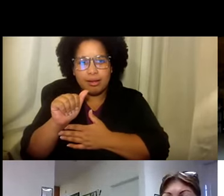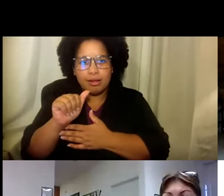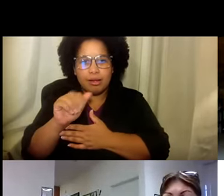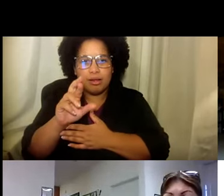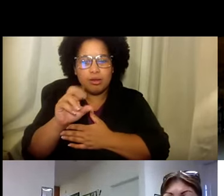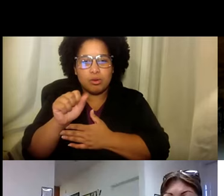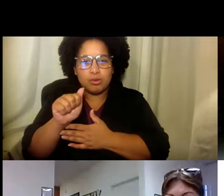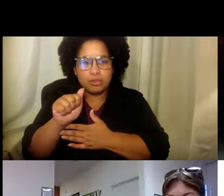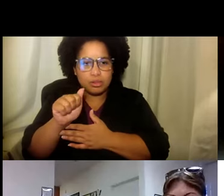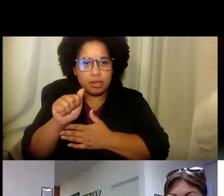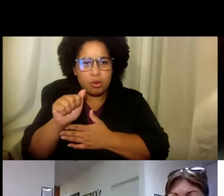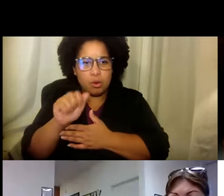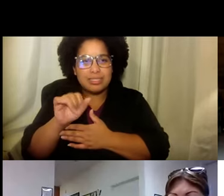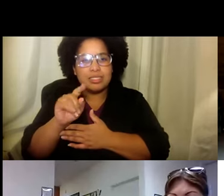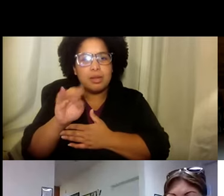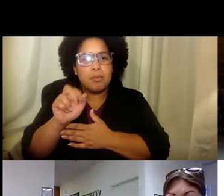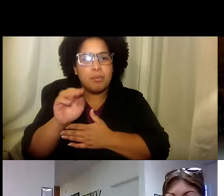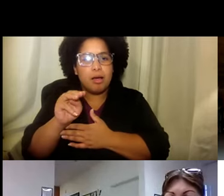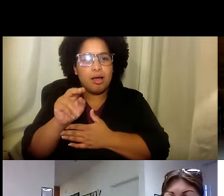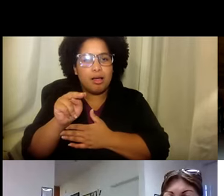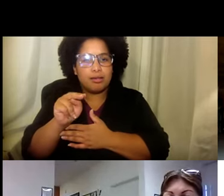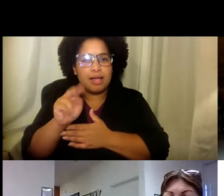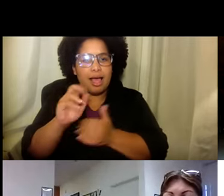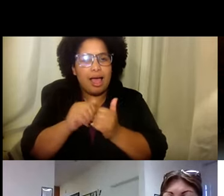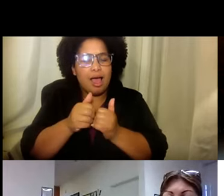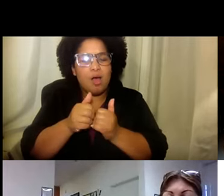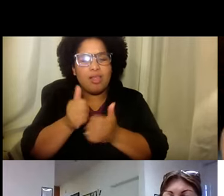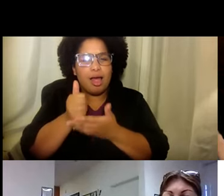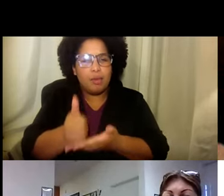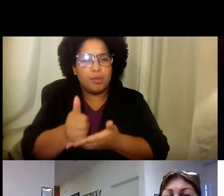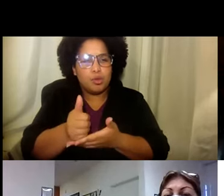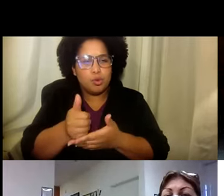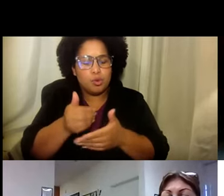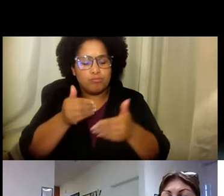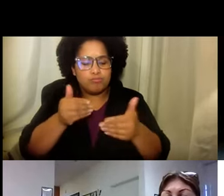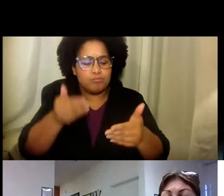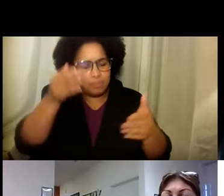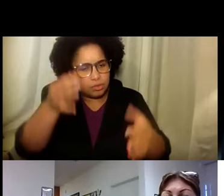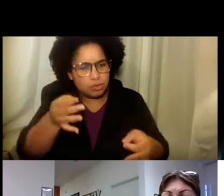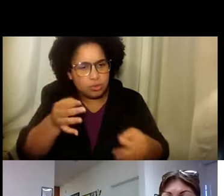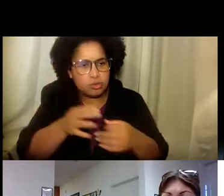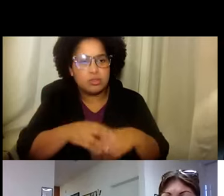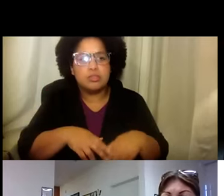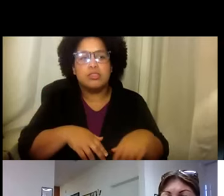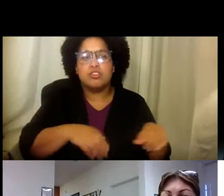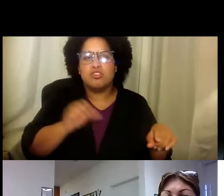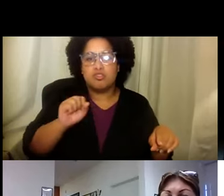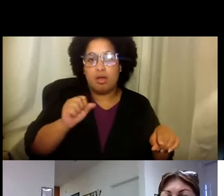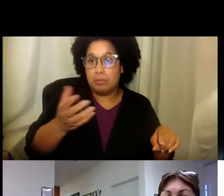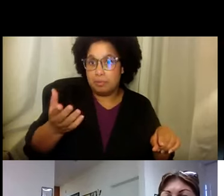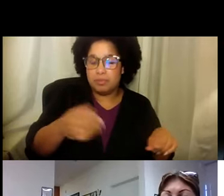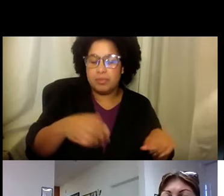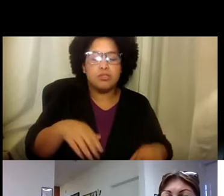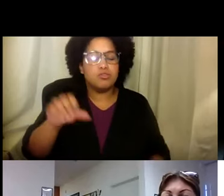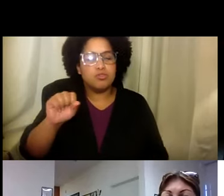Sea Esteban o Rebeca o Rosa. ¿Cómo es que ellos la ayudaron a ustedes? Shana, ¿quieres comentar? Bueno, hubo un